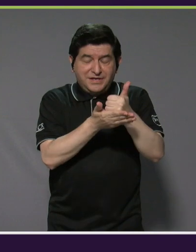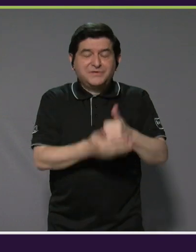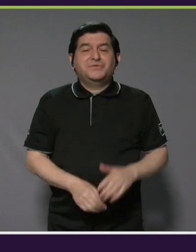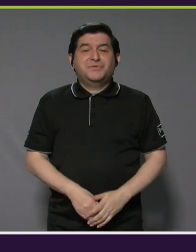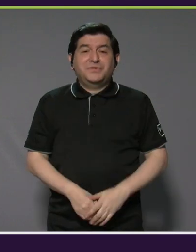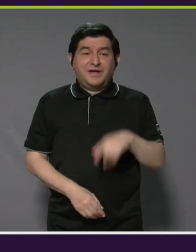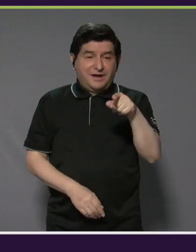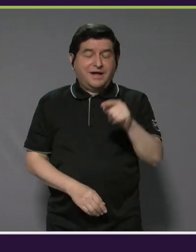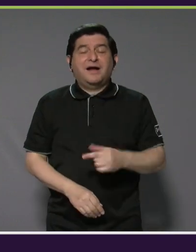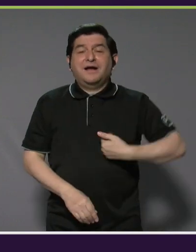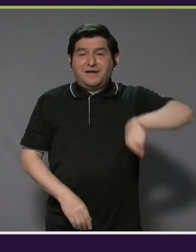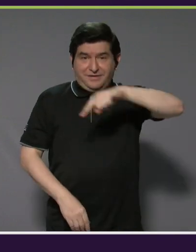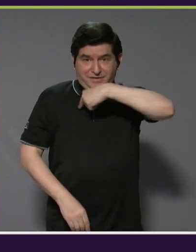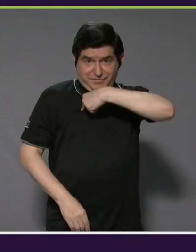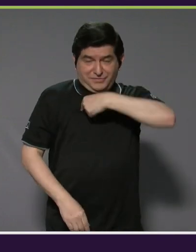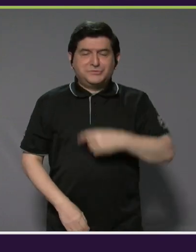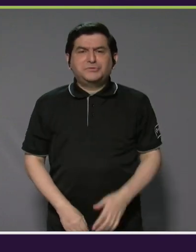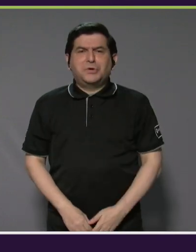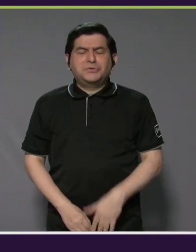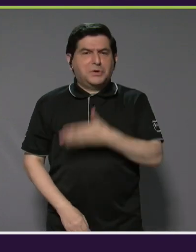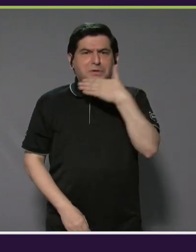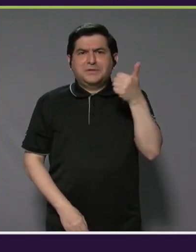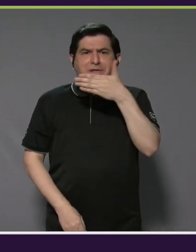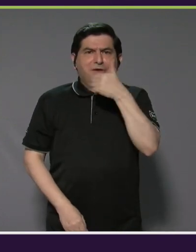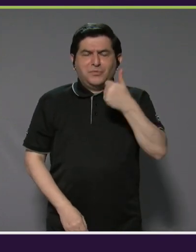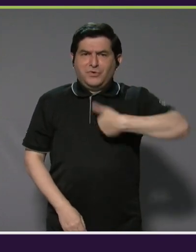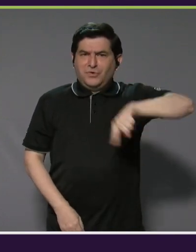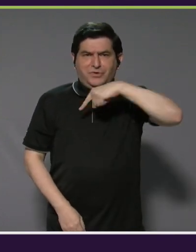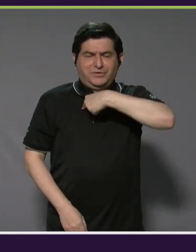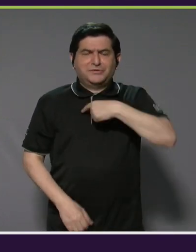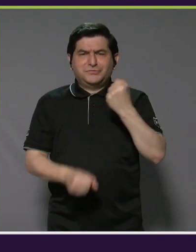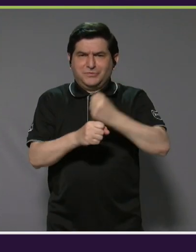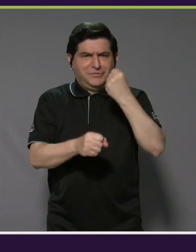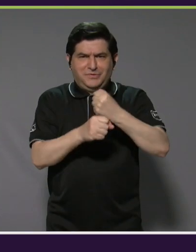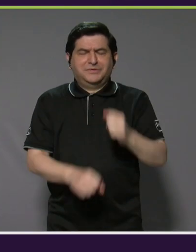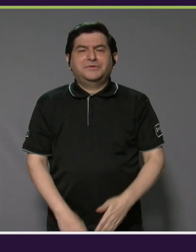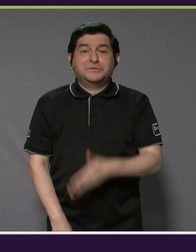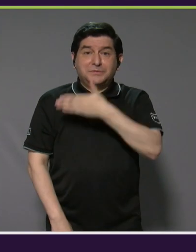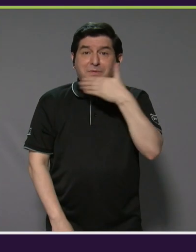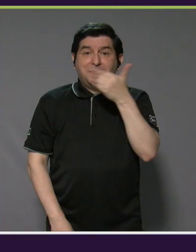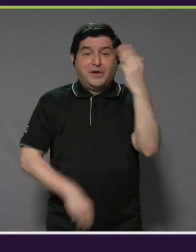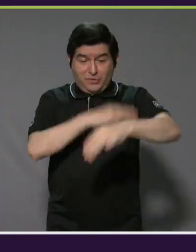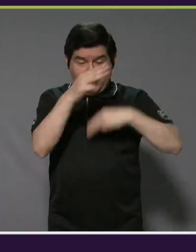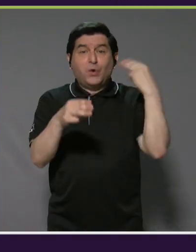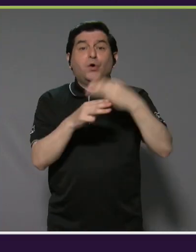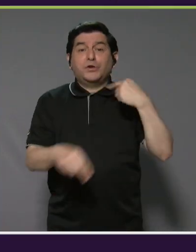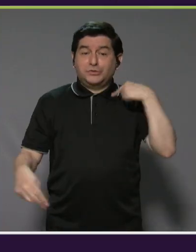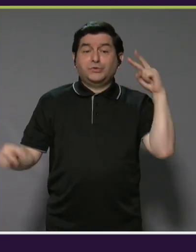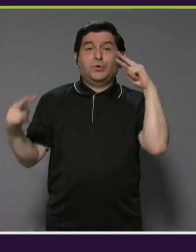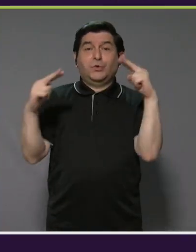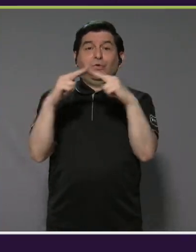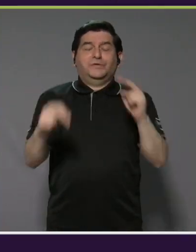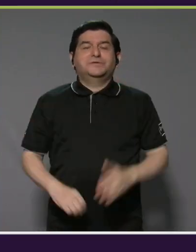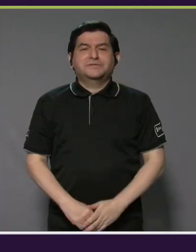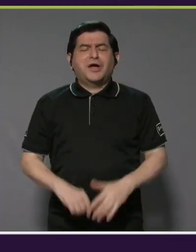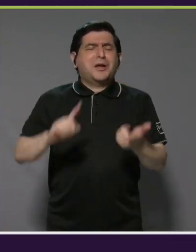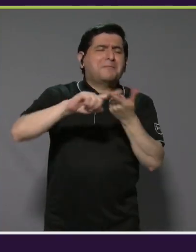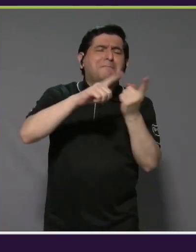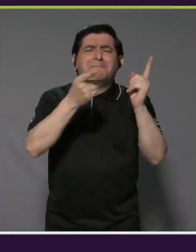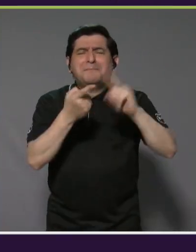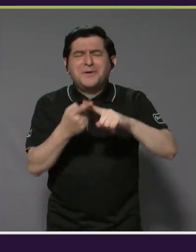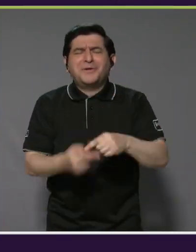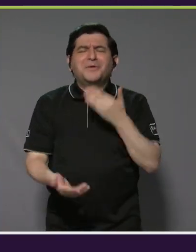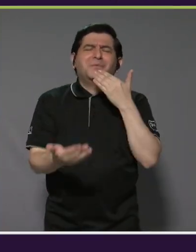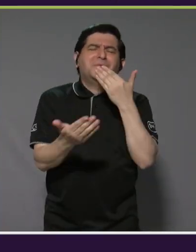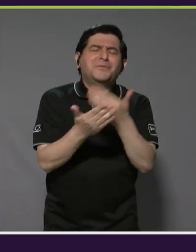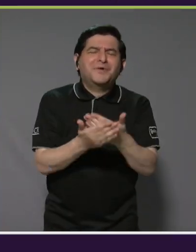agua que nos han estado ayudando aquí. Son de los mejores con los que he trabajado, los mejores del mundo que he conocido. Muy amistosos, muy